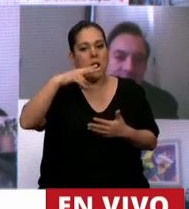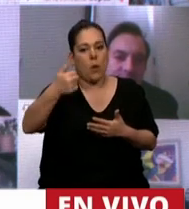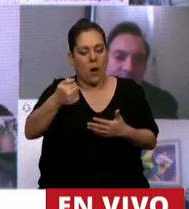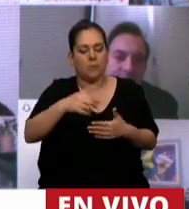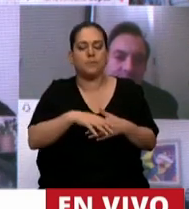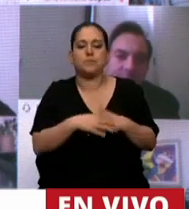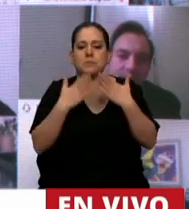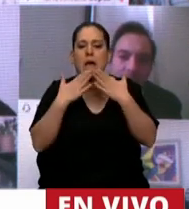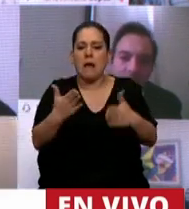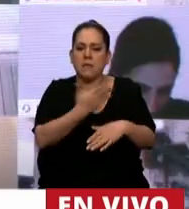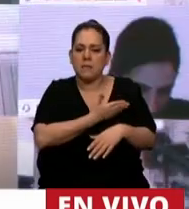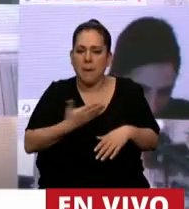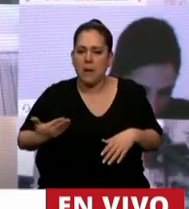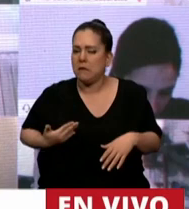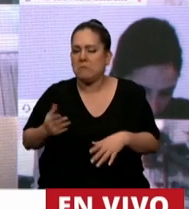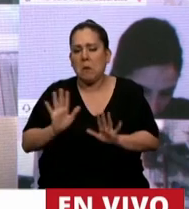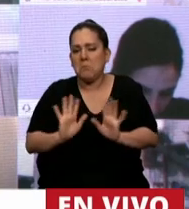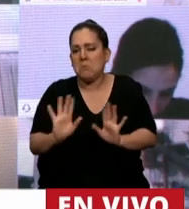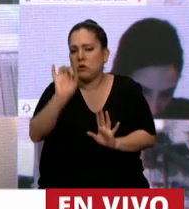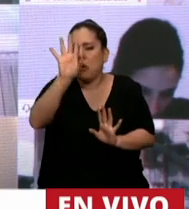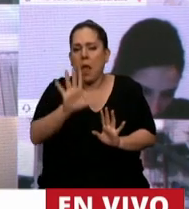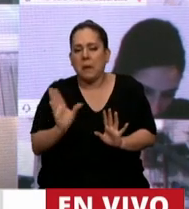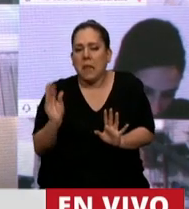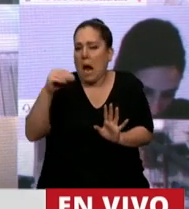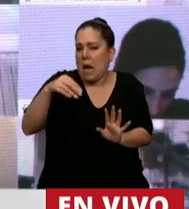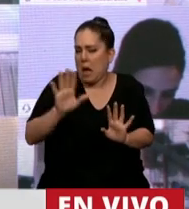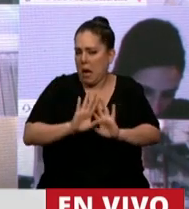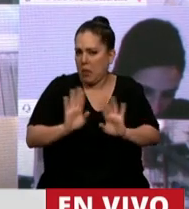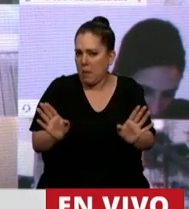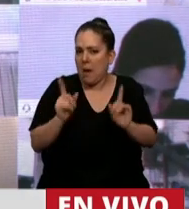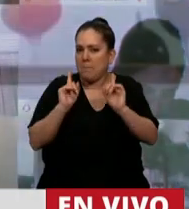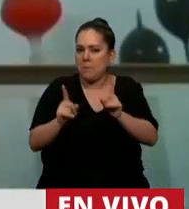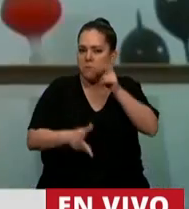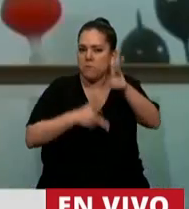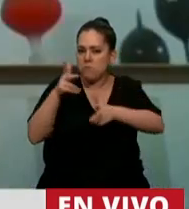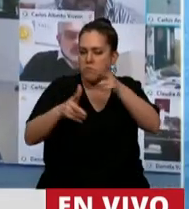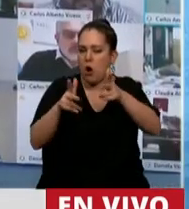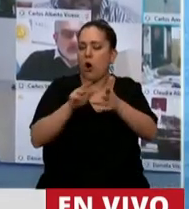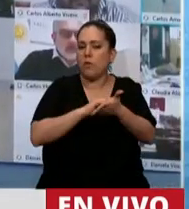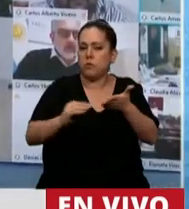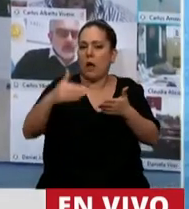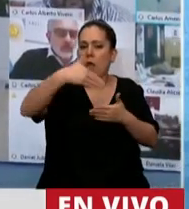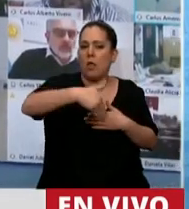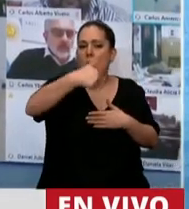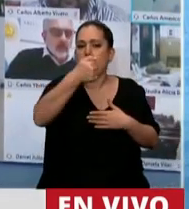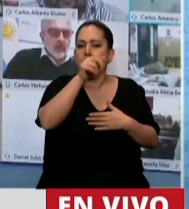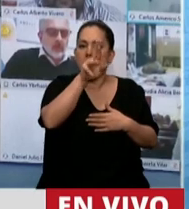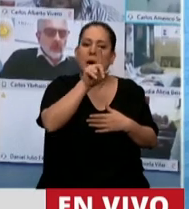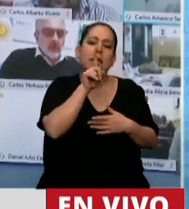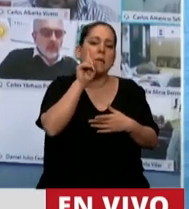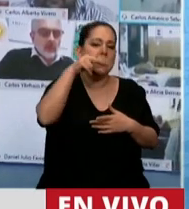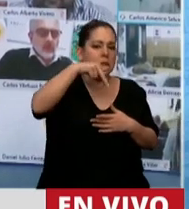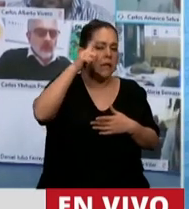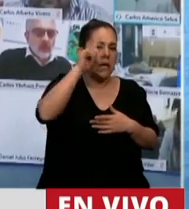Gracias, señor presidente. No, un agregado nada más, en consonancia con lo que dijera el diputado Gerlón Martín y con alguna mención que hiciera yo,